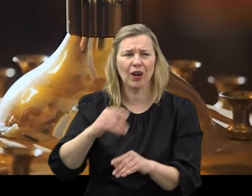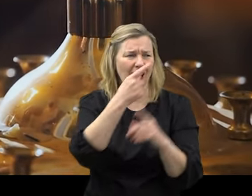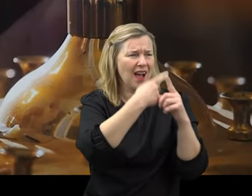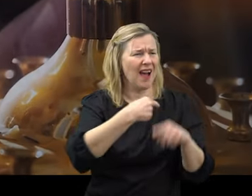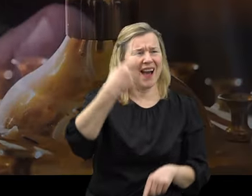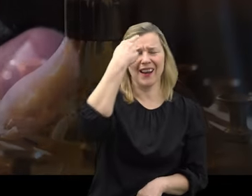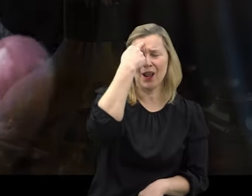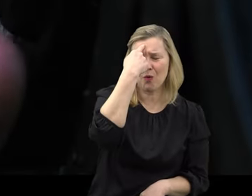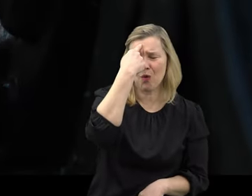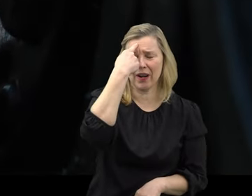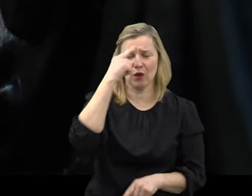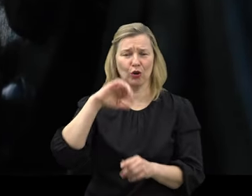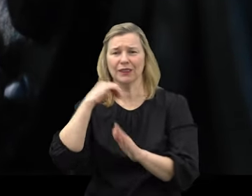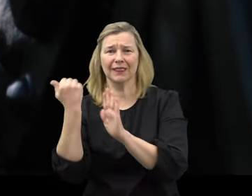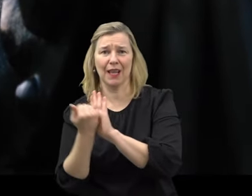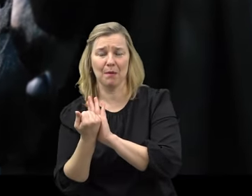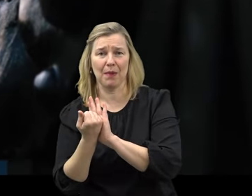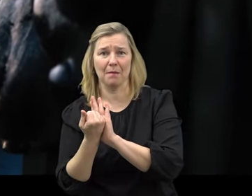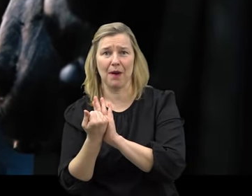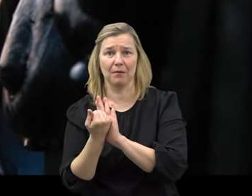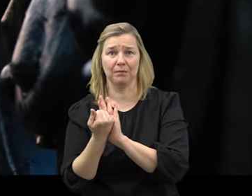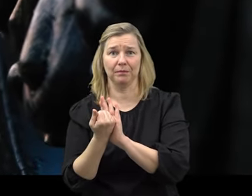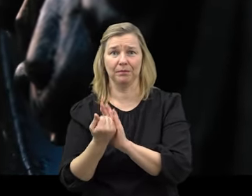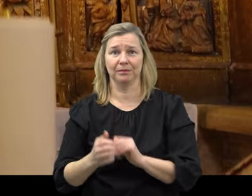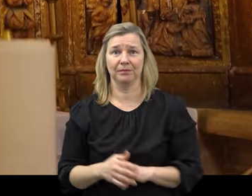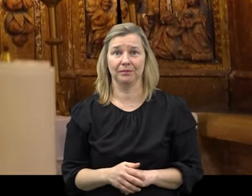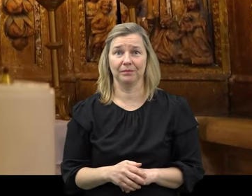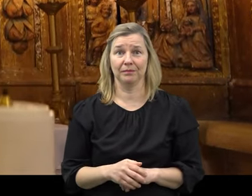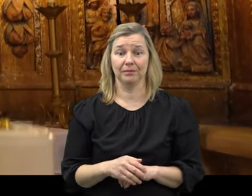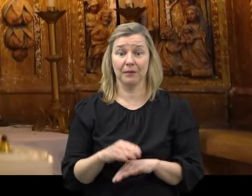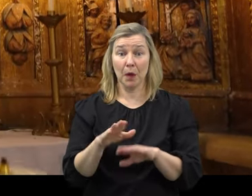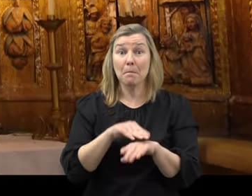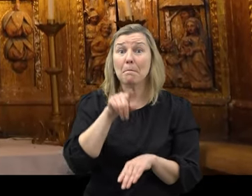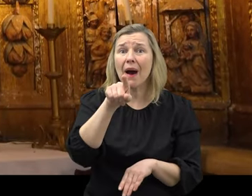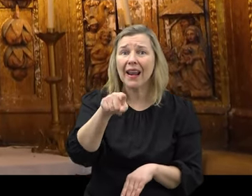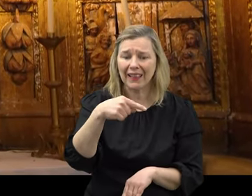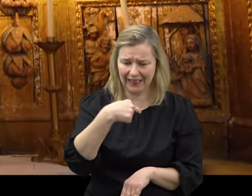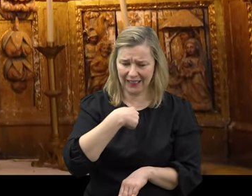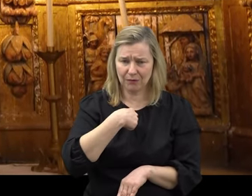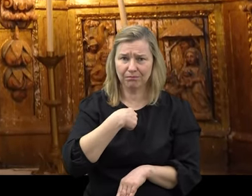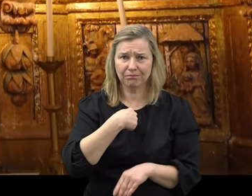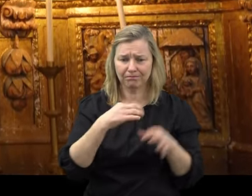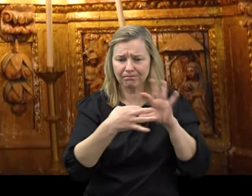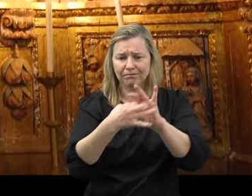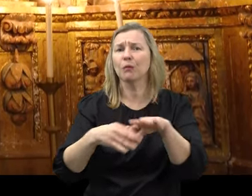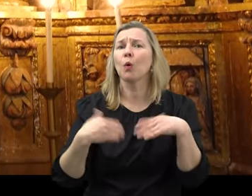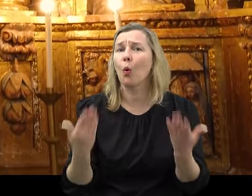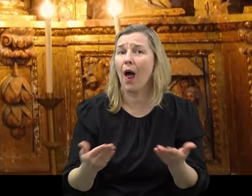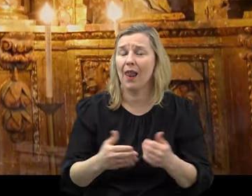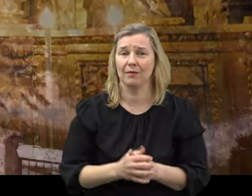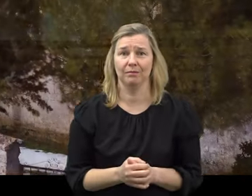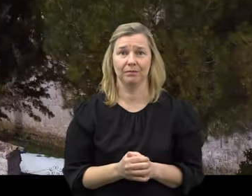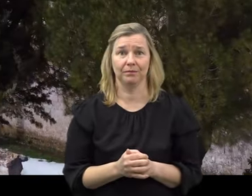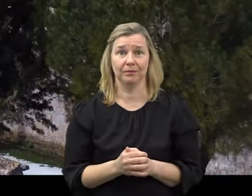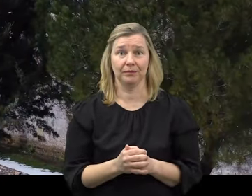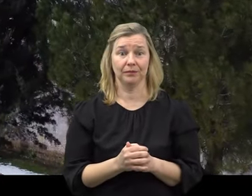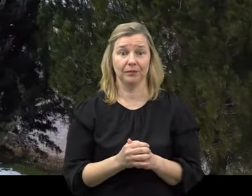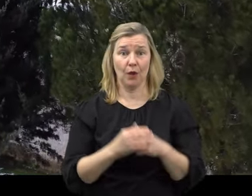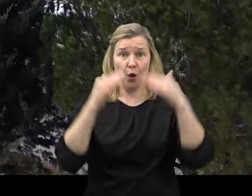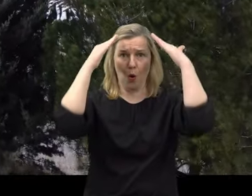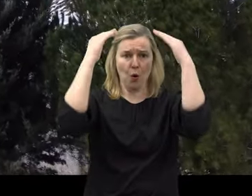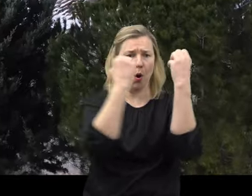recuerdos, un emblema. ¿Qué soy para ti? Mi pórtico,